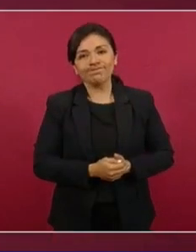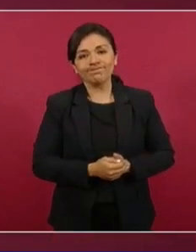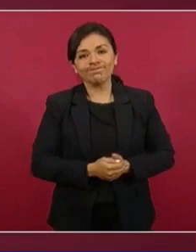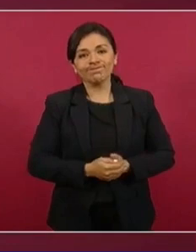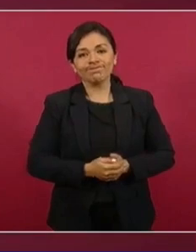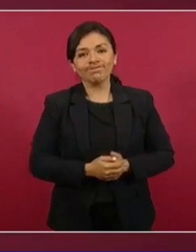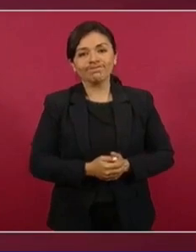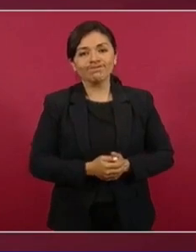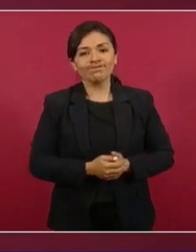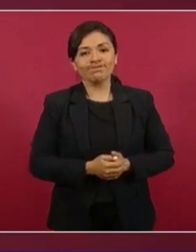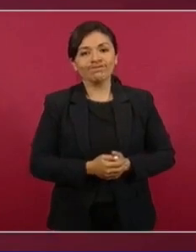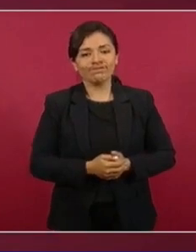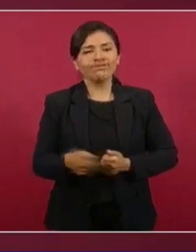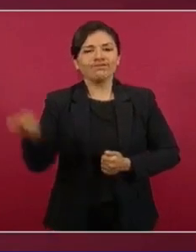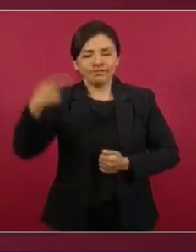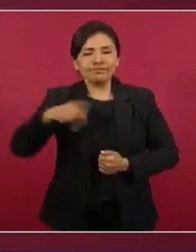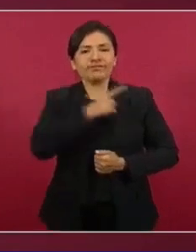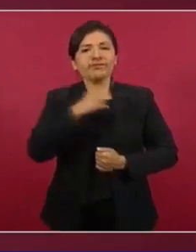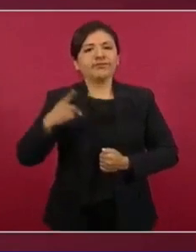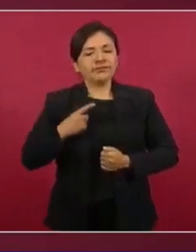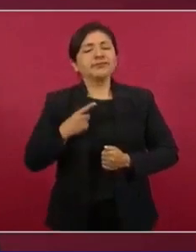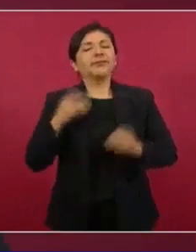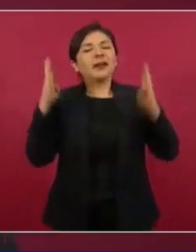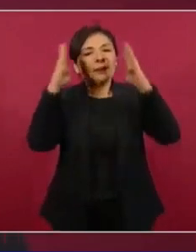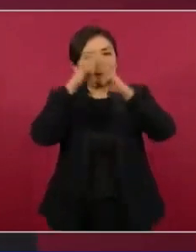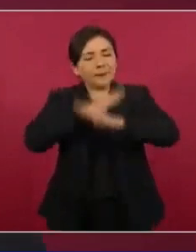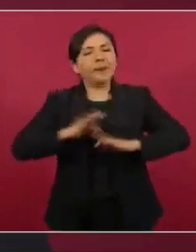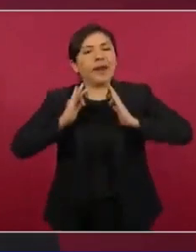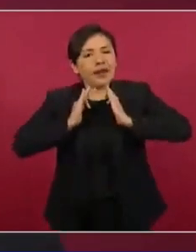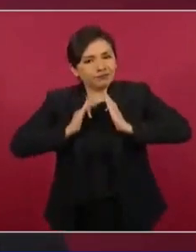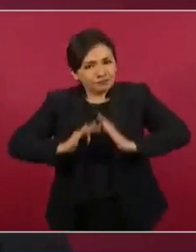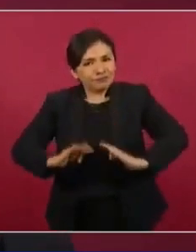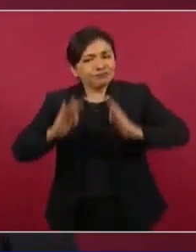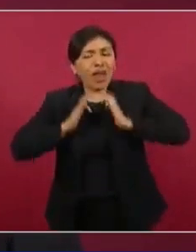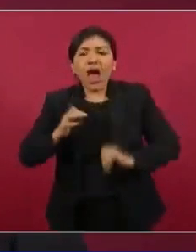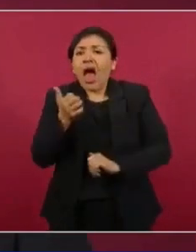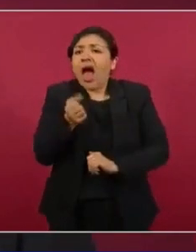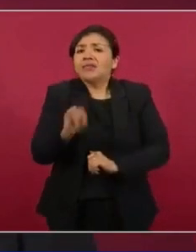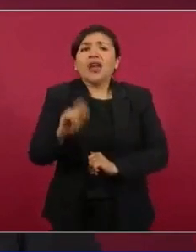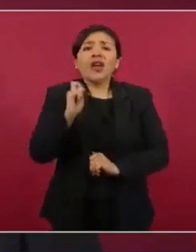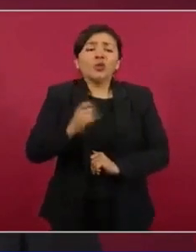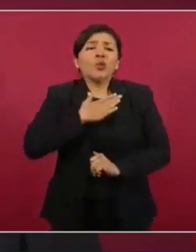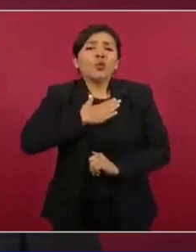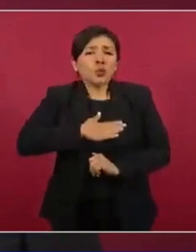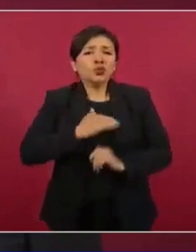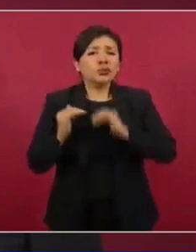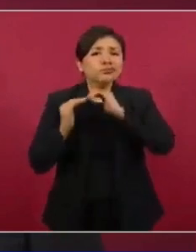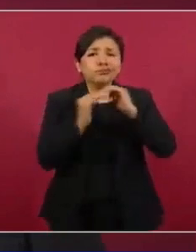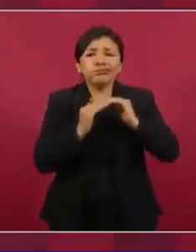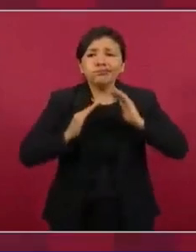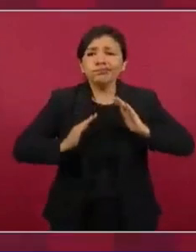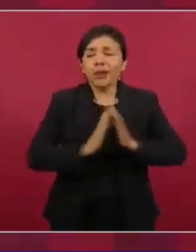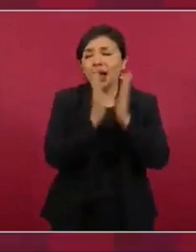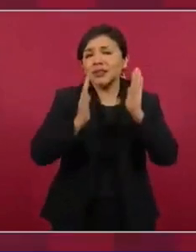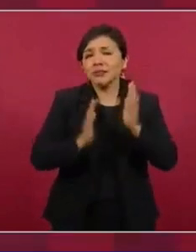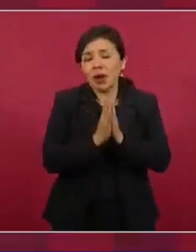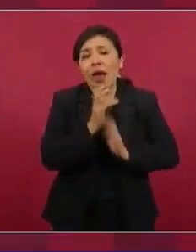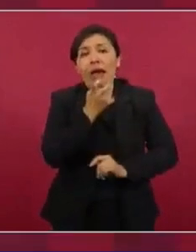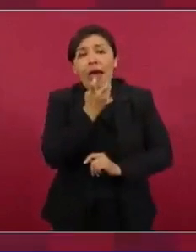y que se serenen, que así es la democracia, así es,